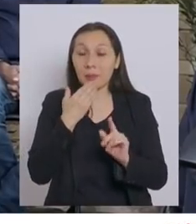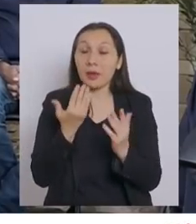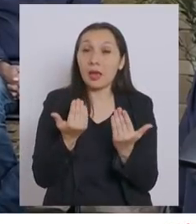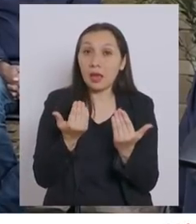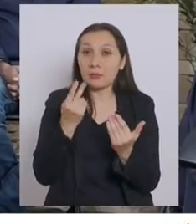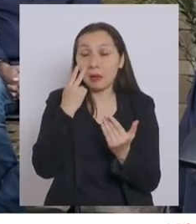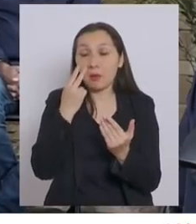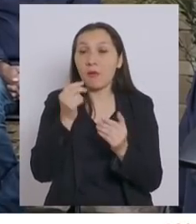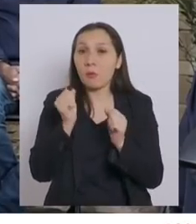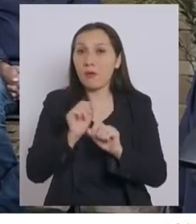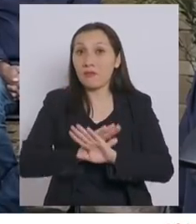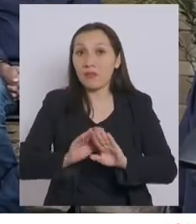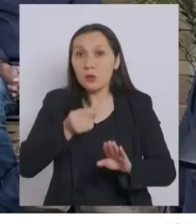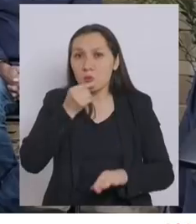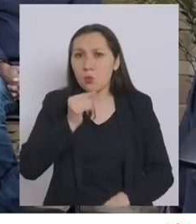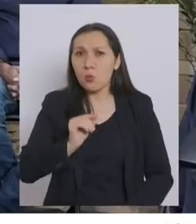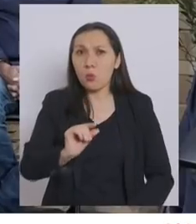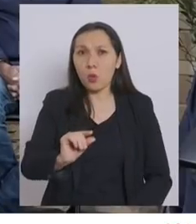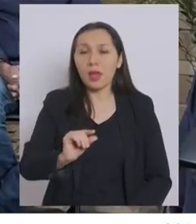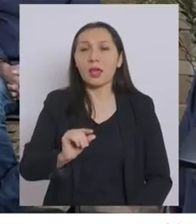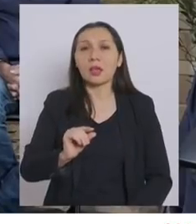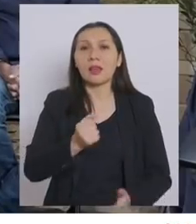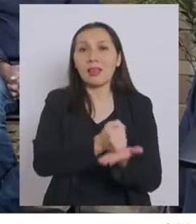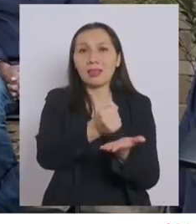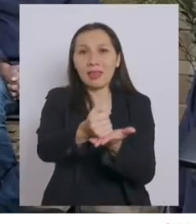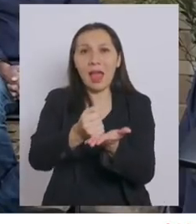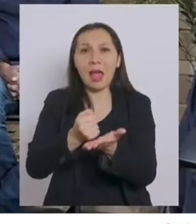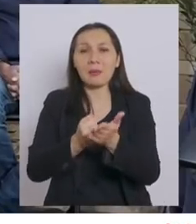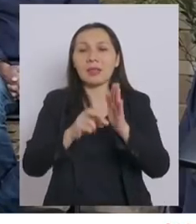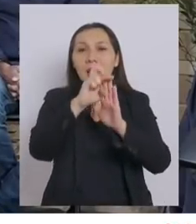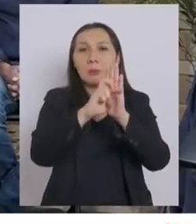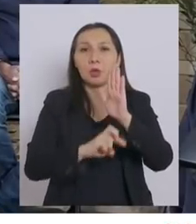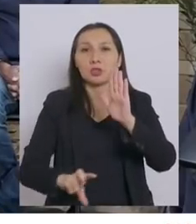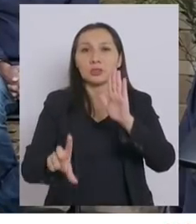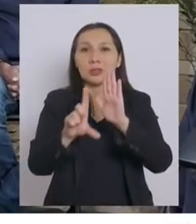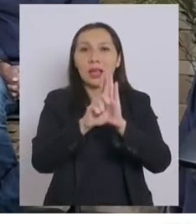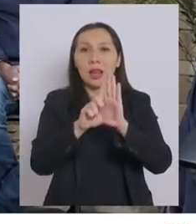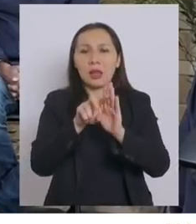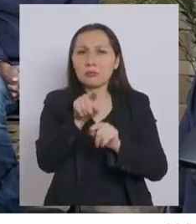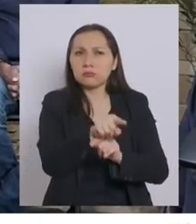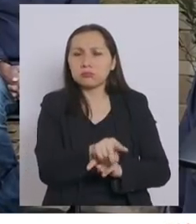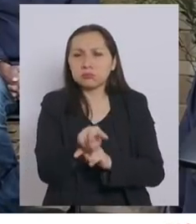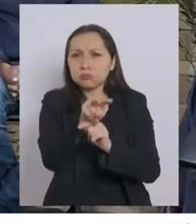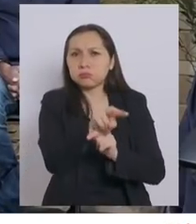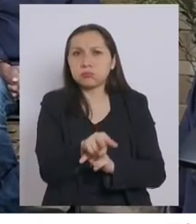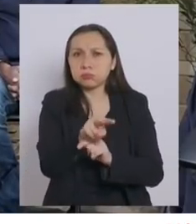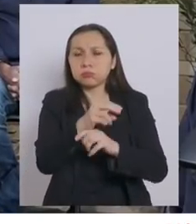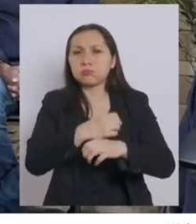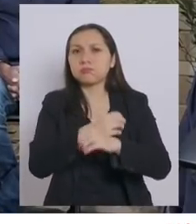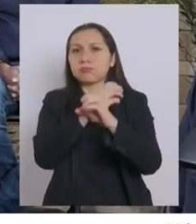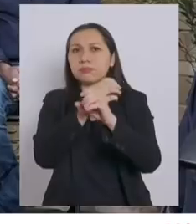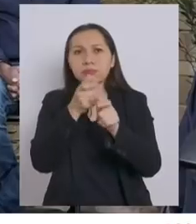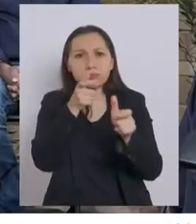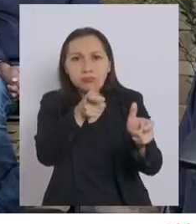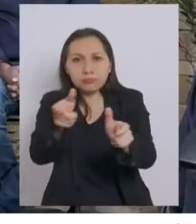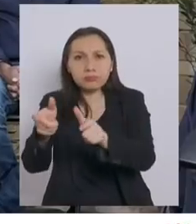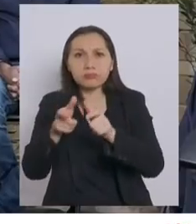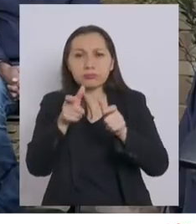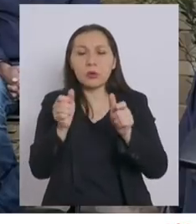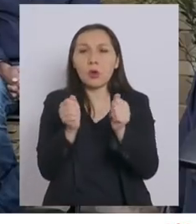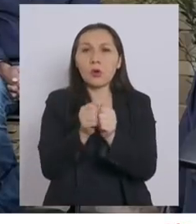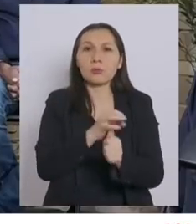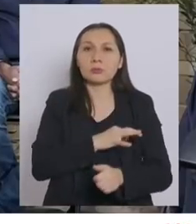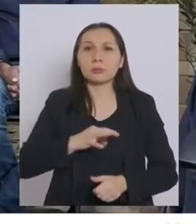esperamos poder concluir muy pronto la tramitación del proyecto de ley de monitoreo telemático en conjunto con el